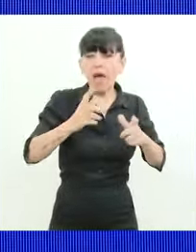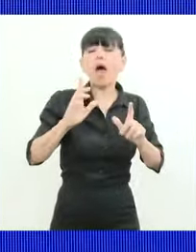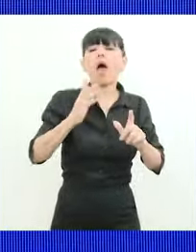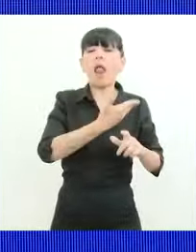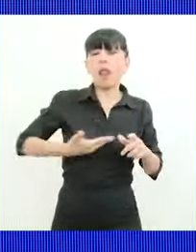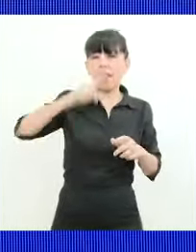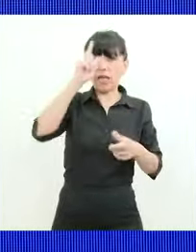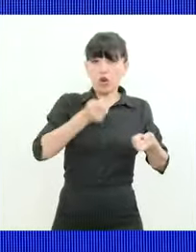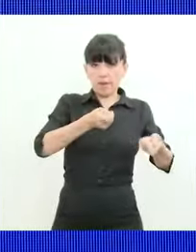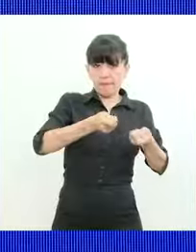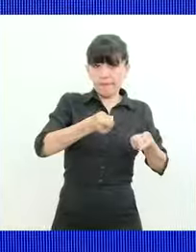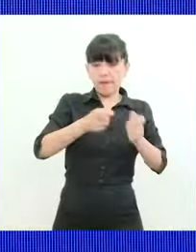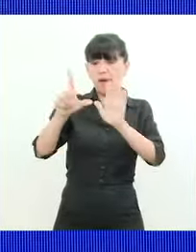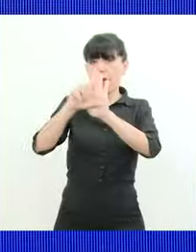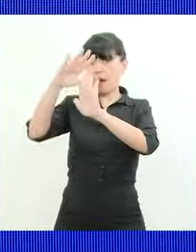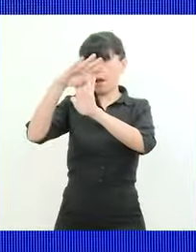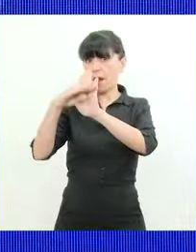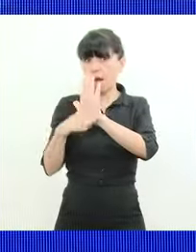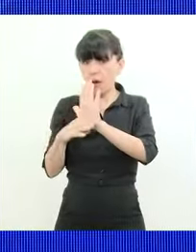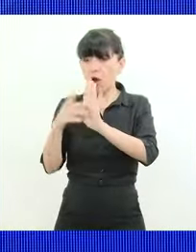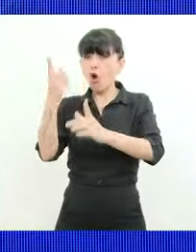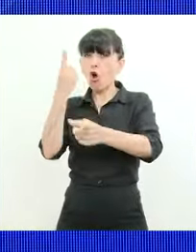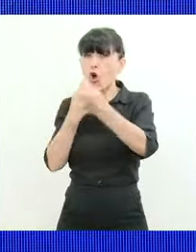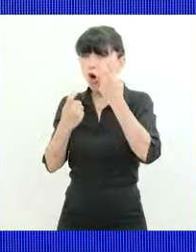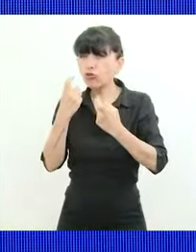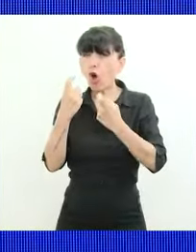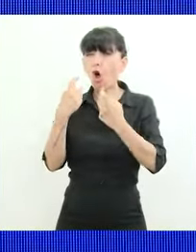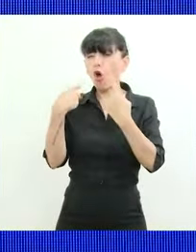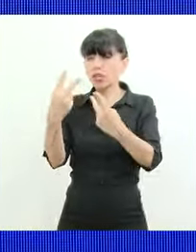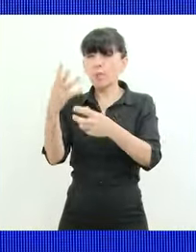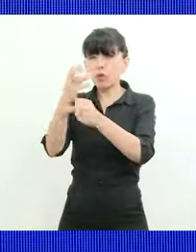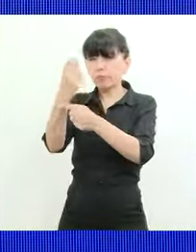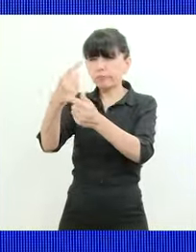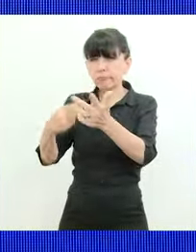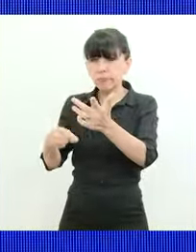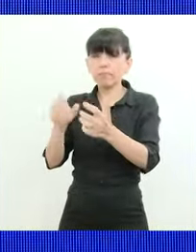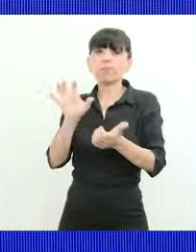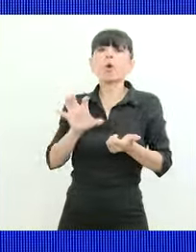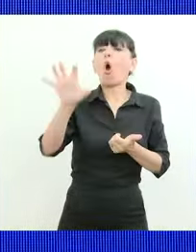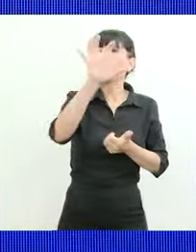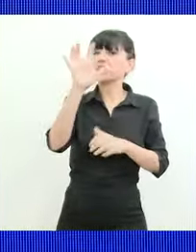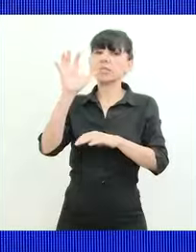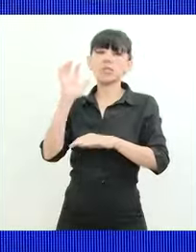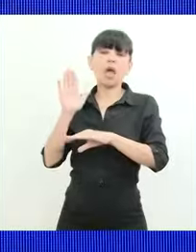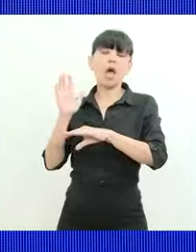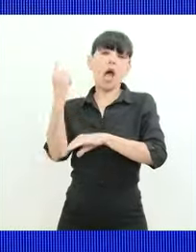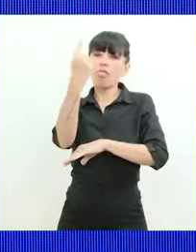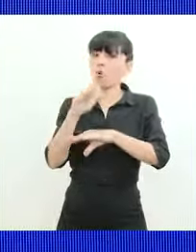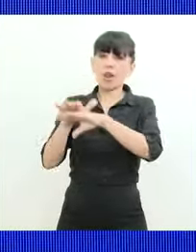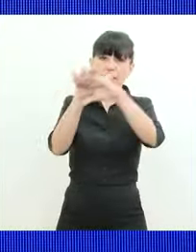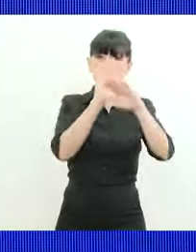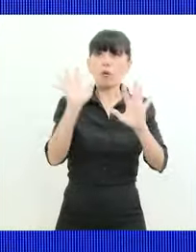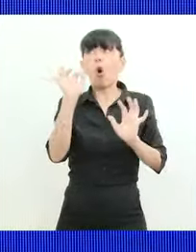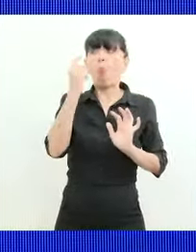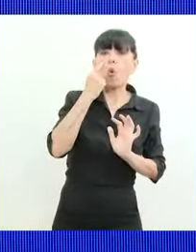la reglamentación la regulación y el control del transporte lo hacen las provincias y los municipios en muchos casos